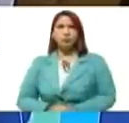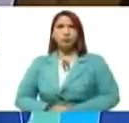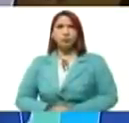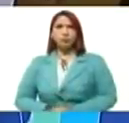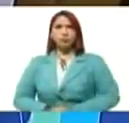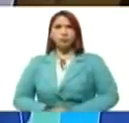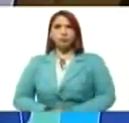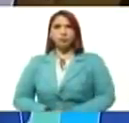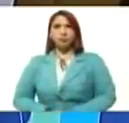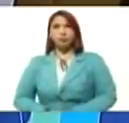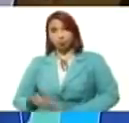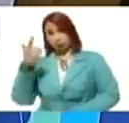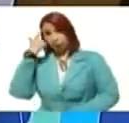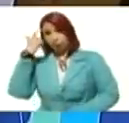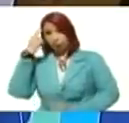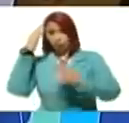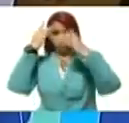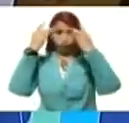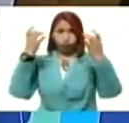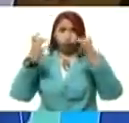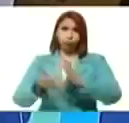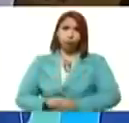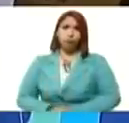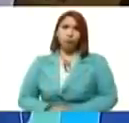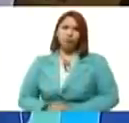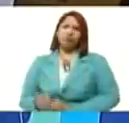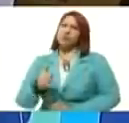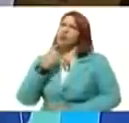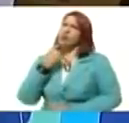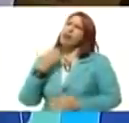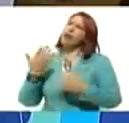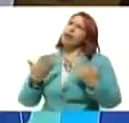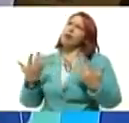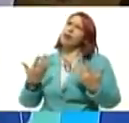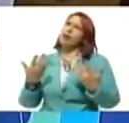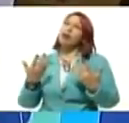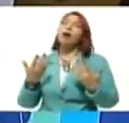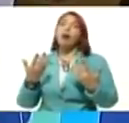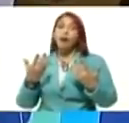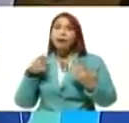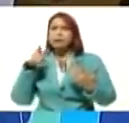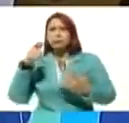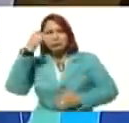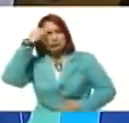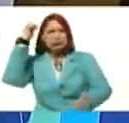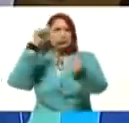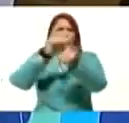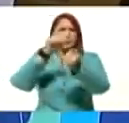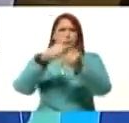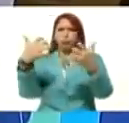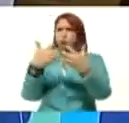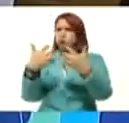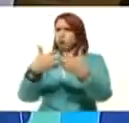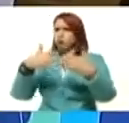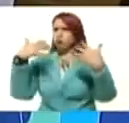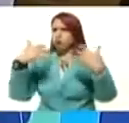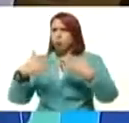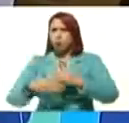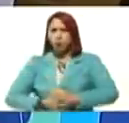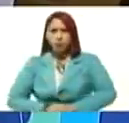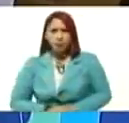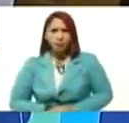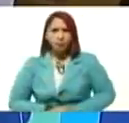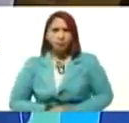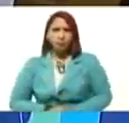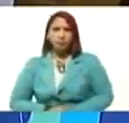Tiene mucho saber. No, no, no, no, que le dicen veterano de guerra. Jorge Rodríguez, veterano de